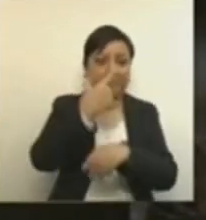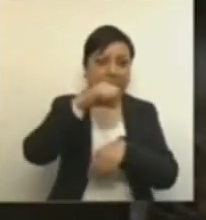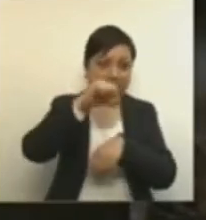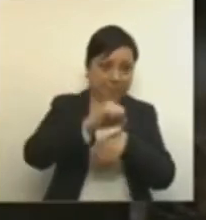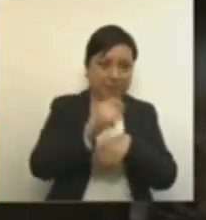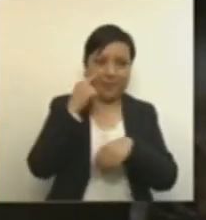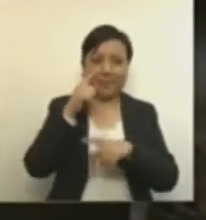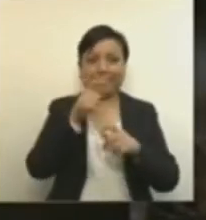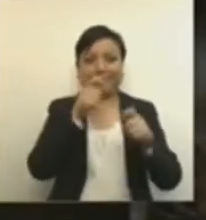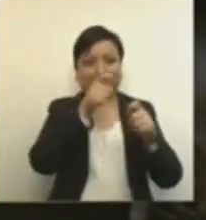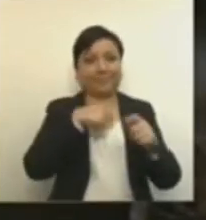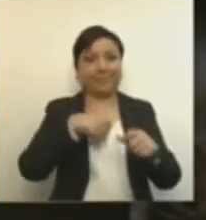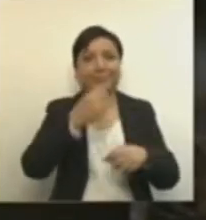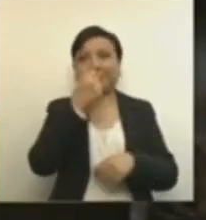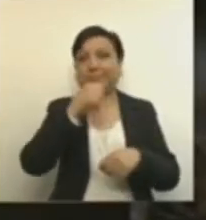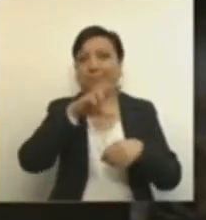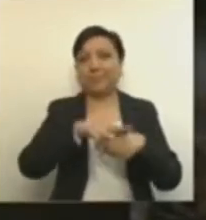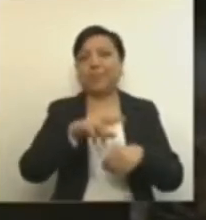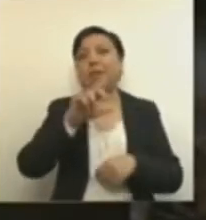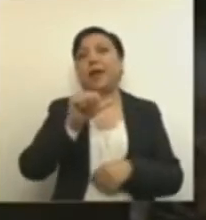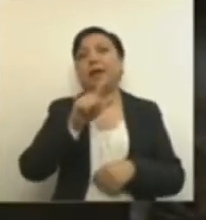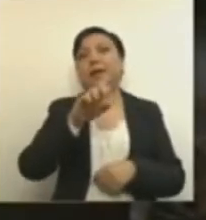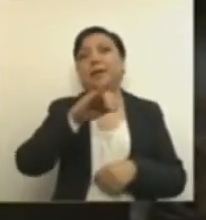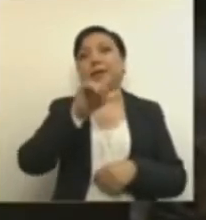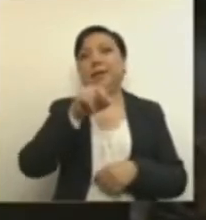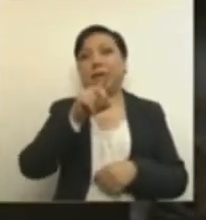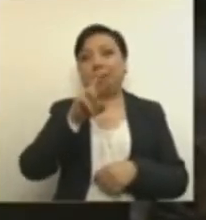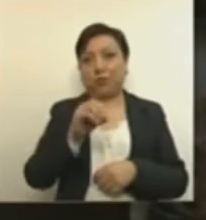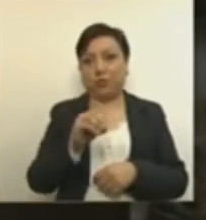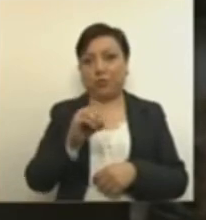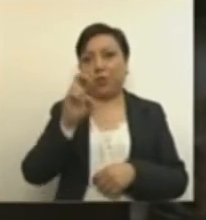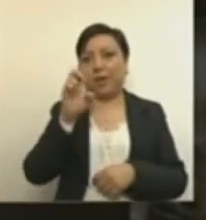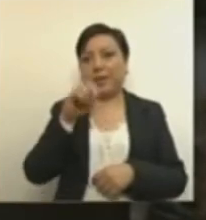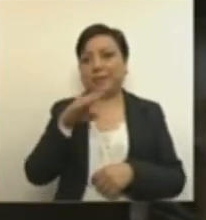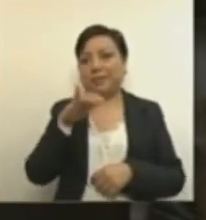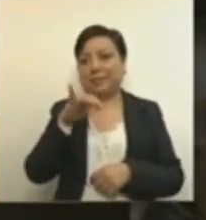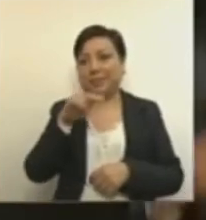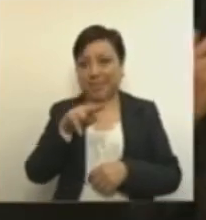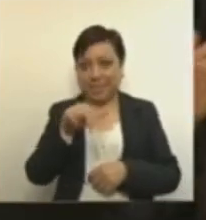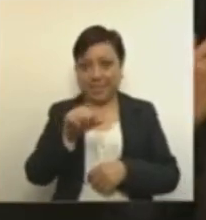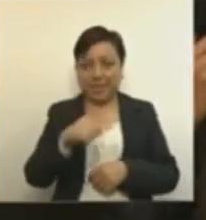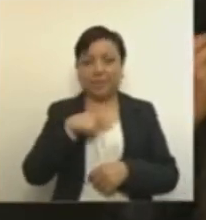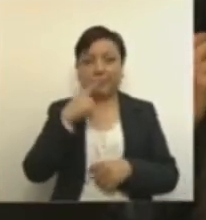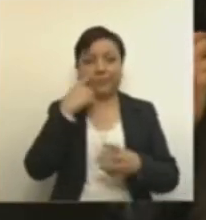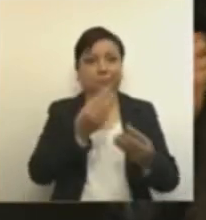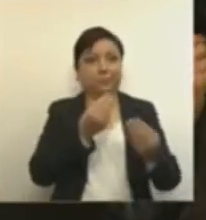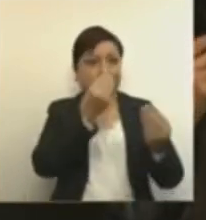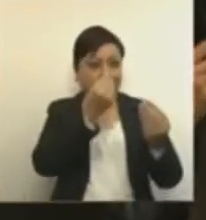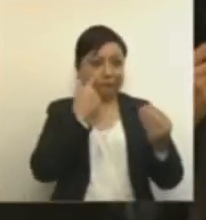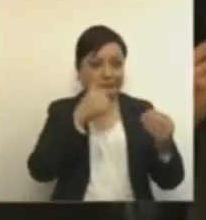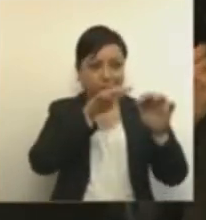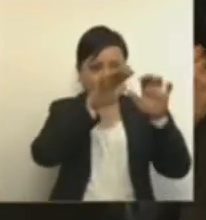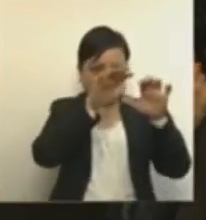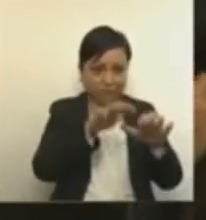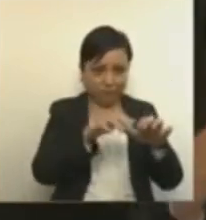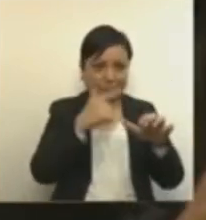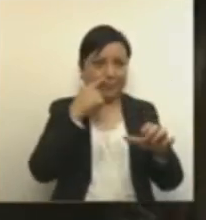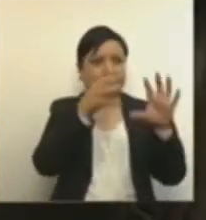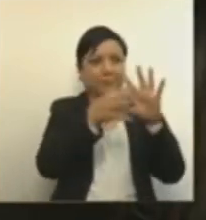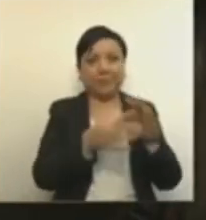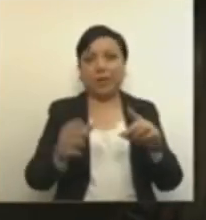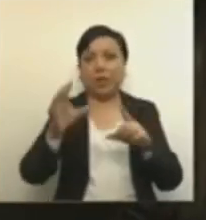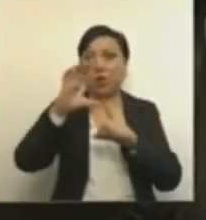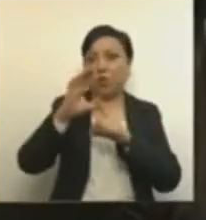subsecretario de Derechos Humanos, un diagnóstico con las múltiples deficiencias de la Comisión de Víctimas,